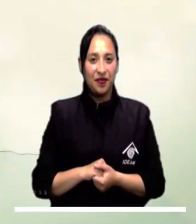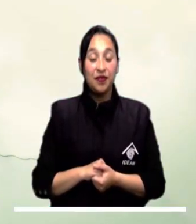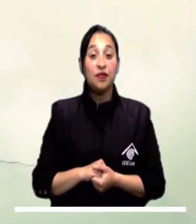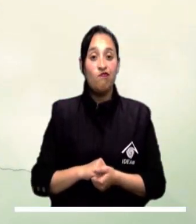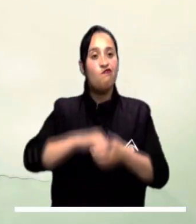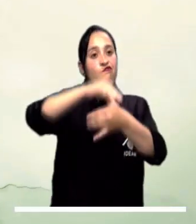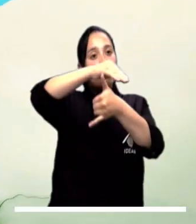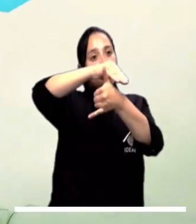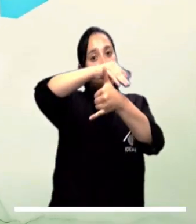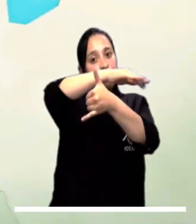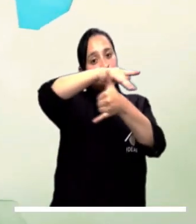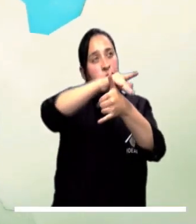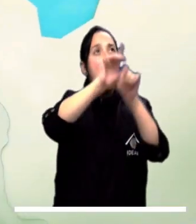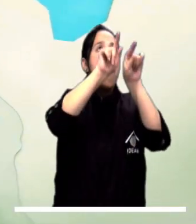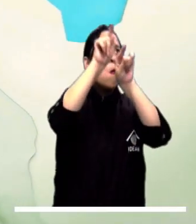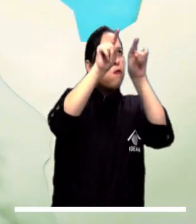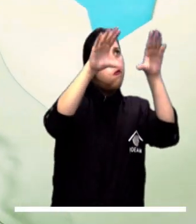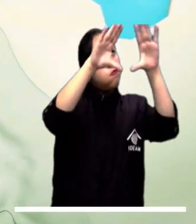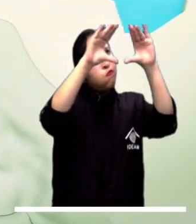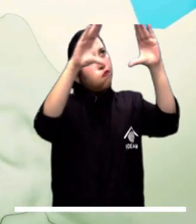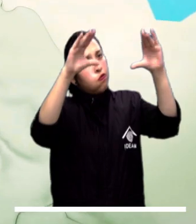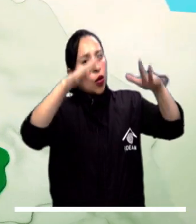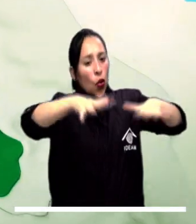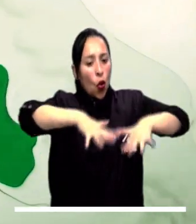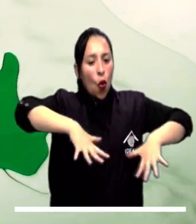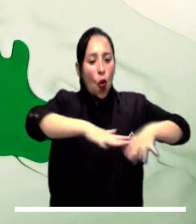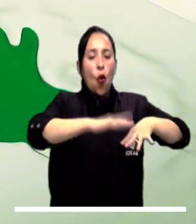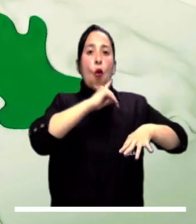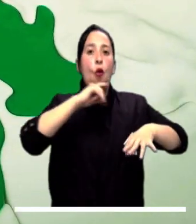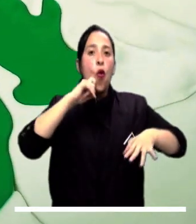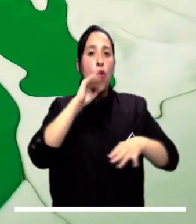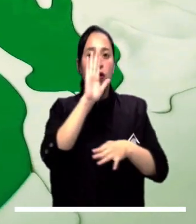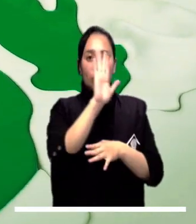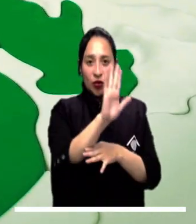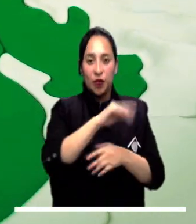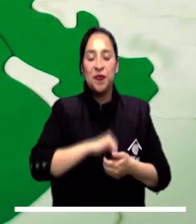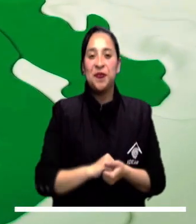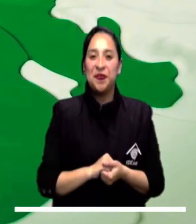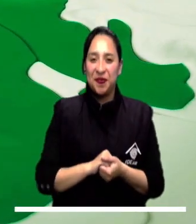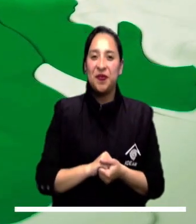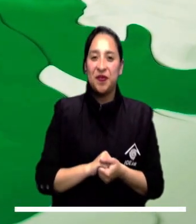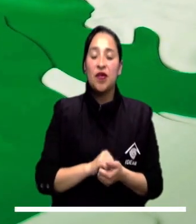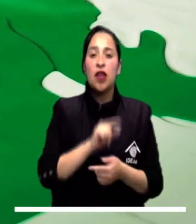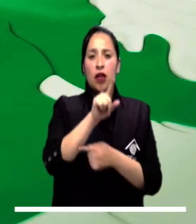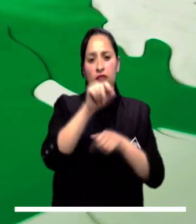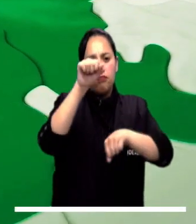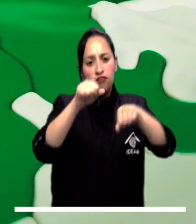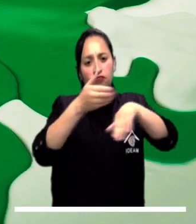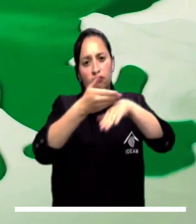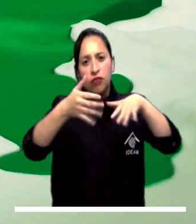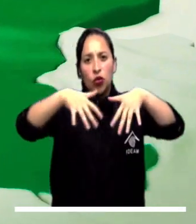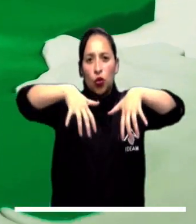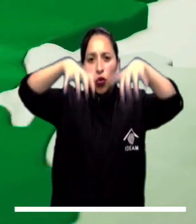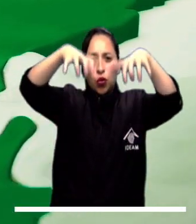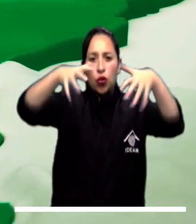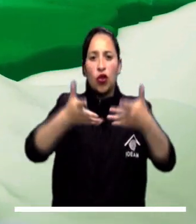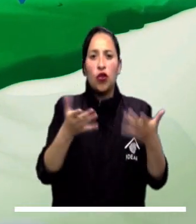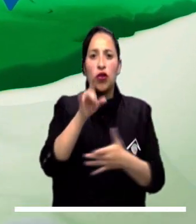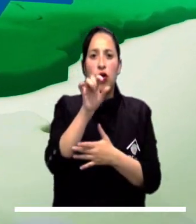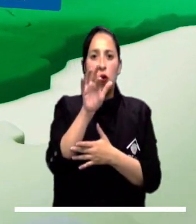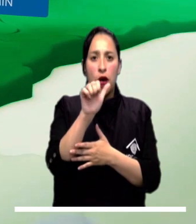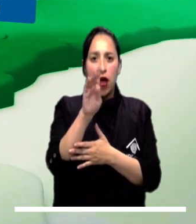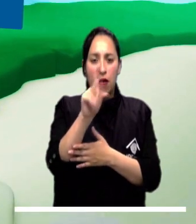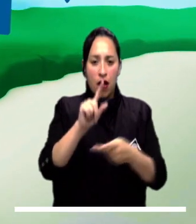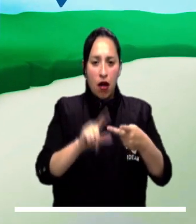Nubes pasajeras con predominio de tiempos secos esperan el Caribe para la mayor parte de la región. No obstante, se pueden presentar lluvias en Urabá,